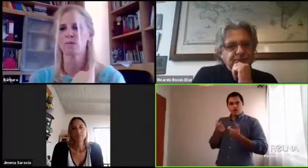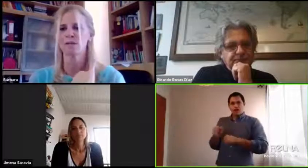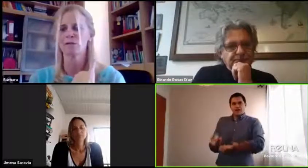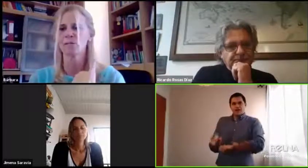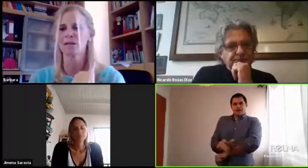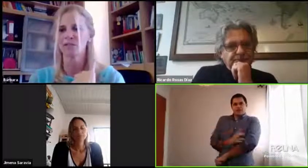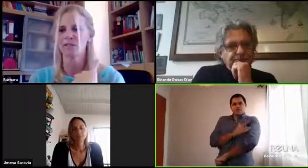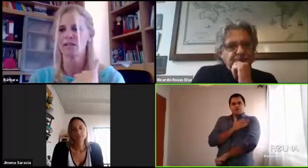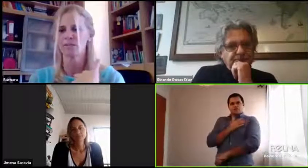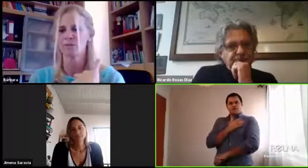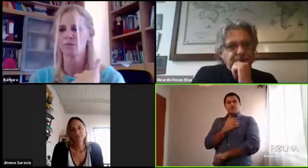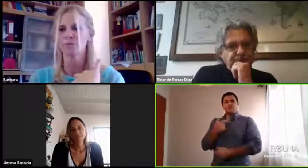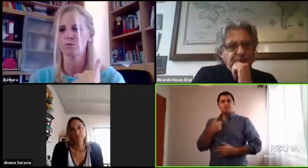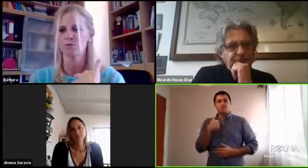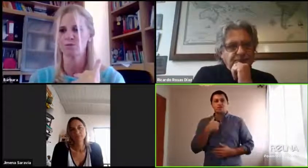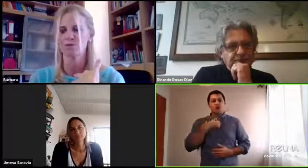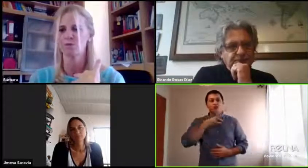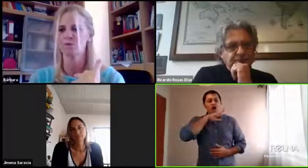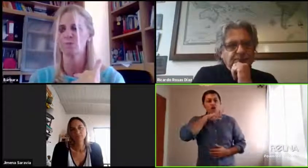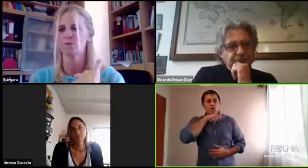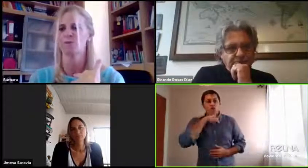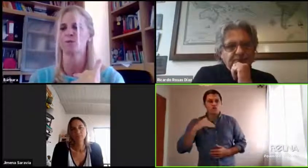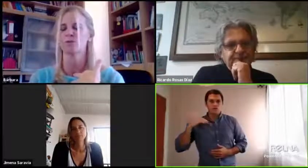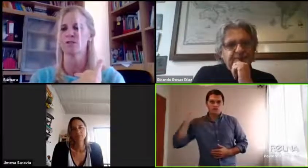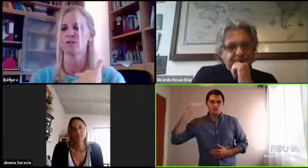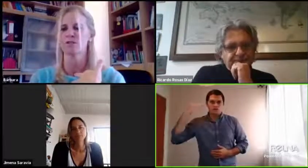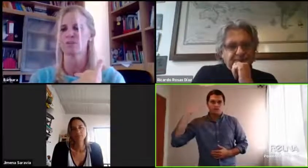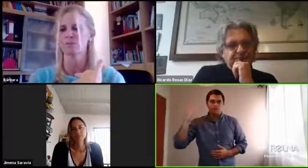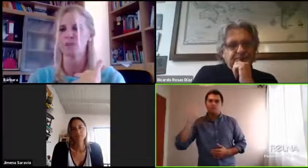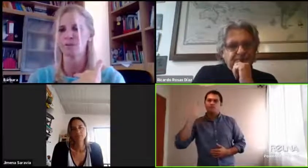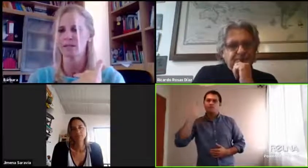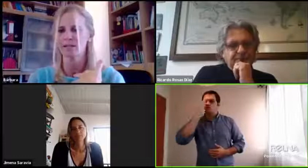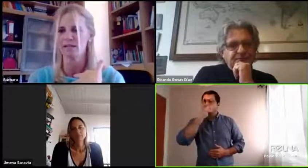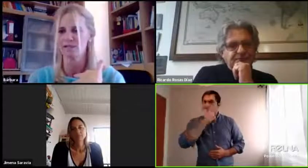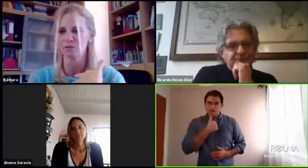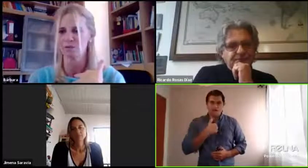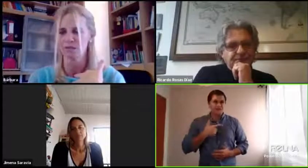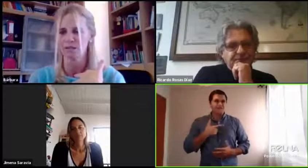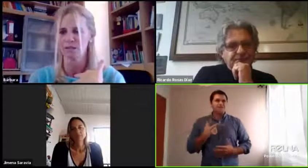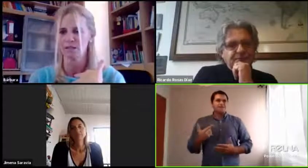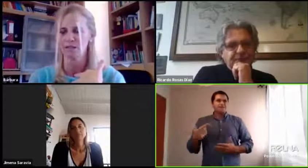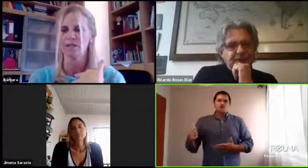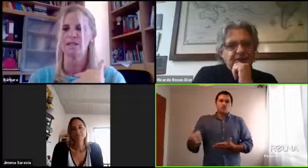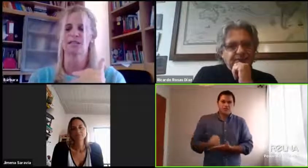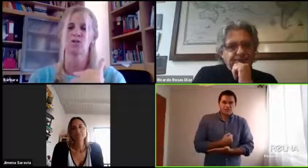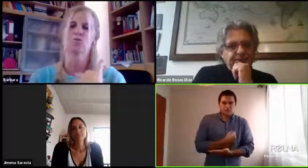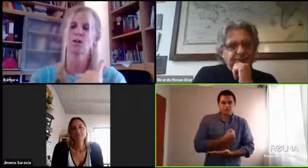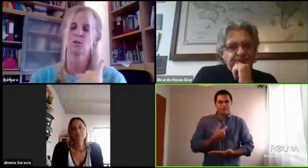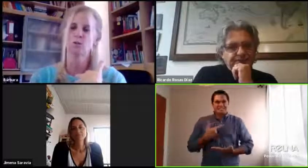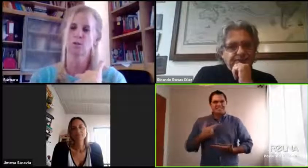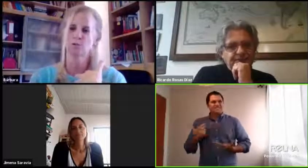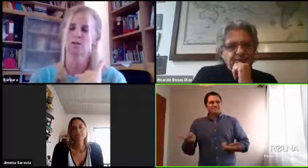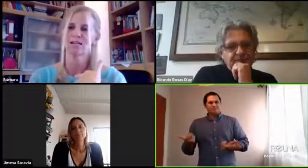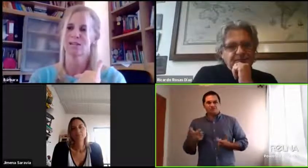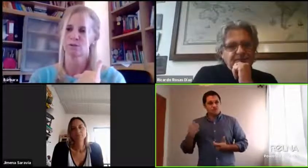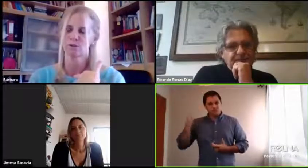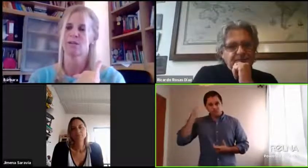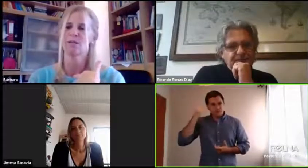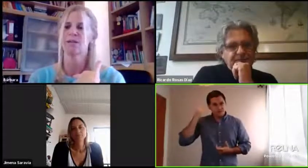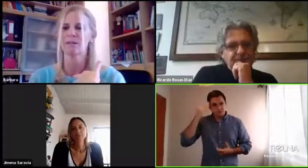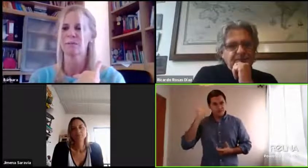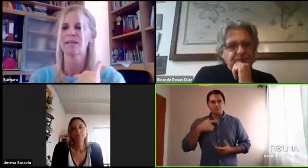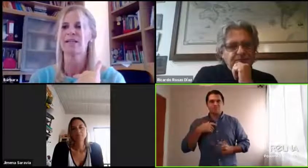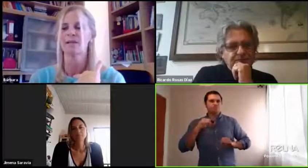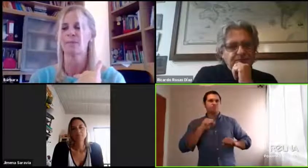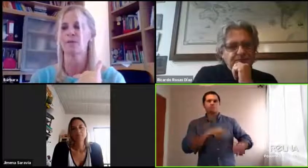adulto no paro de tener exabruptos frente a mis propias frustraciones, voy a modelar eso también. Y si yo como adulto trato